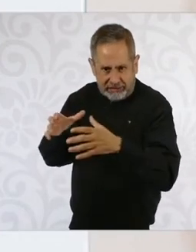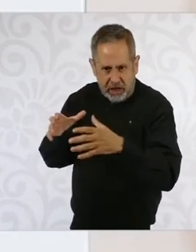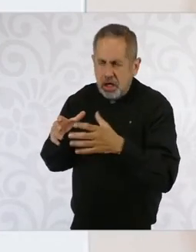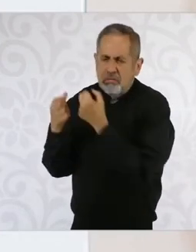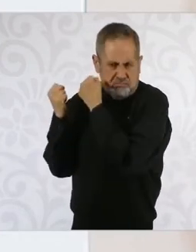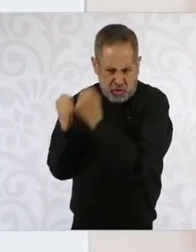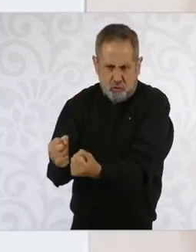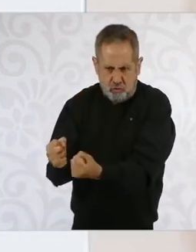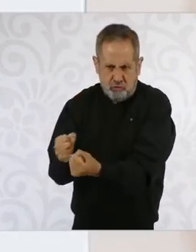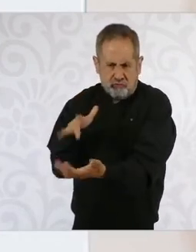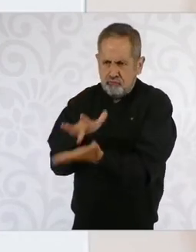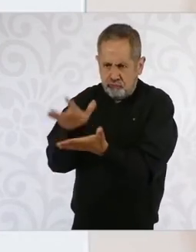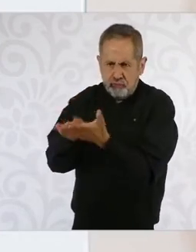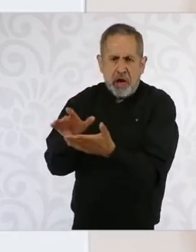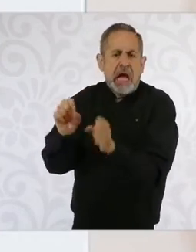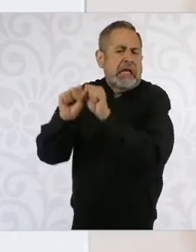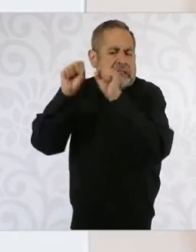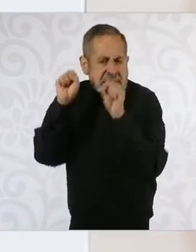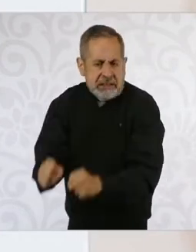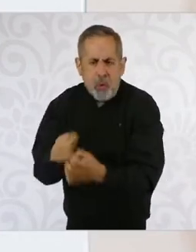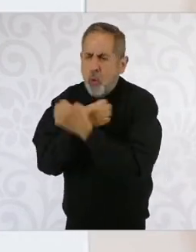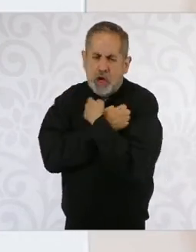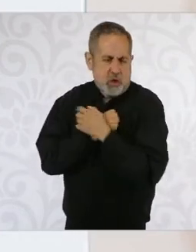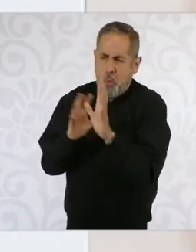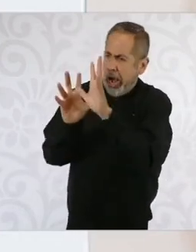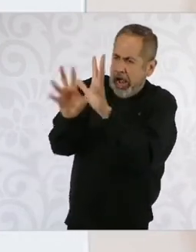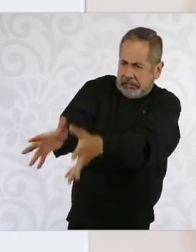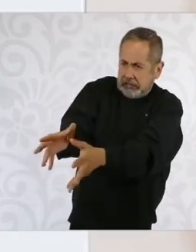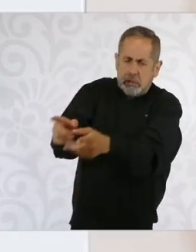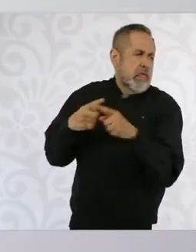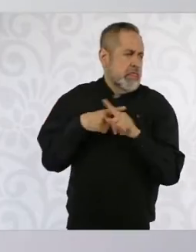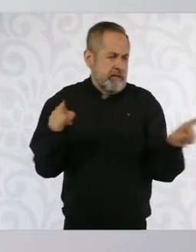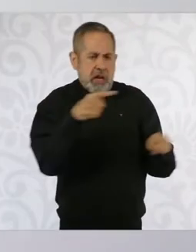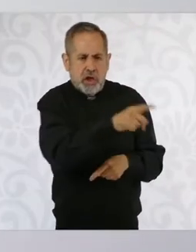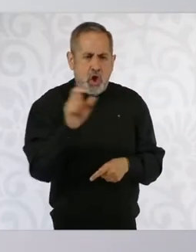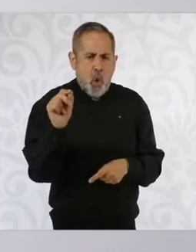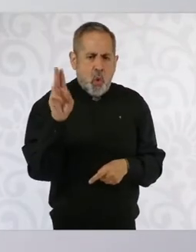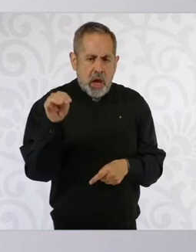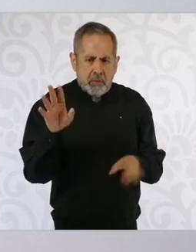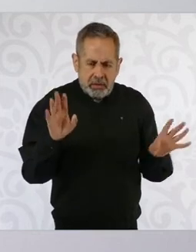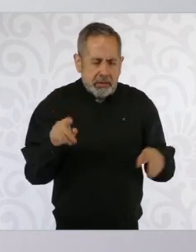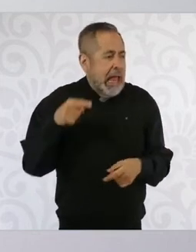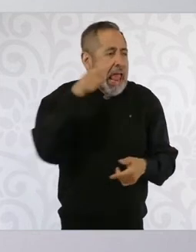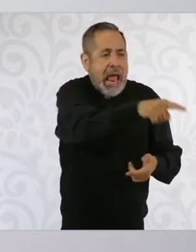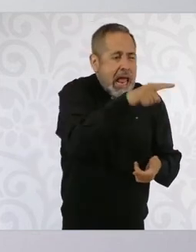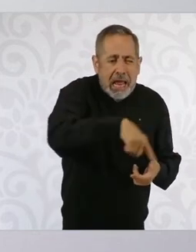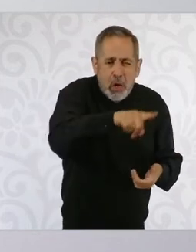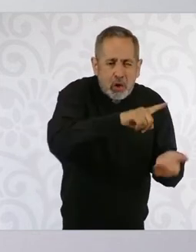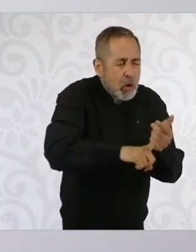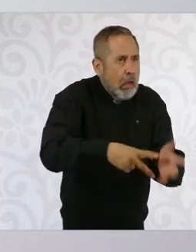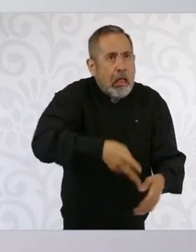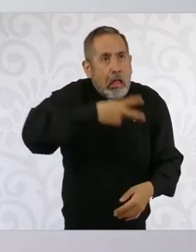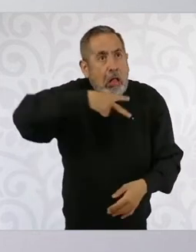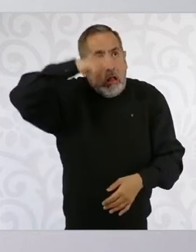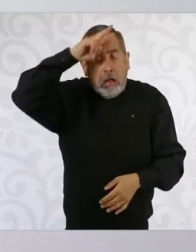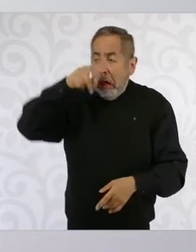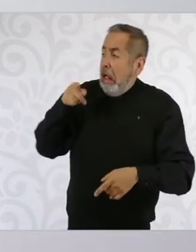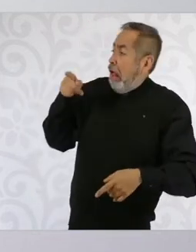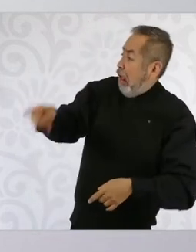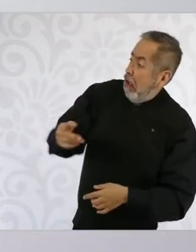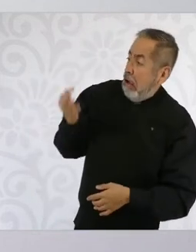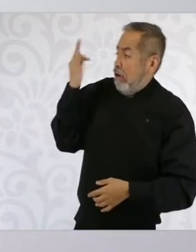consolidadas que tienen un sistema educativo distinto. Y es mucha ignorancia el que diga que es